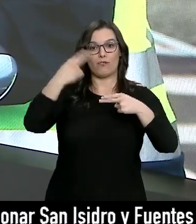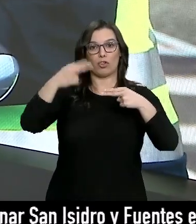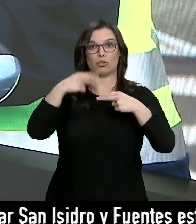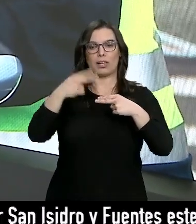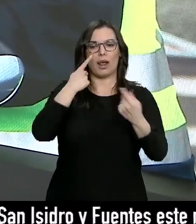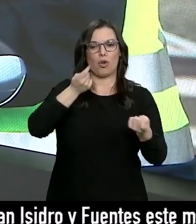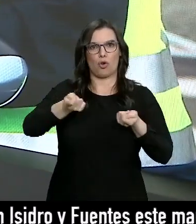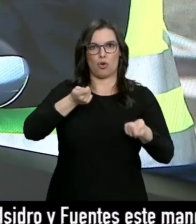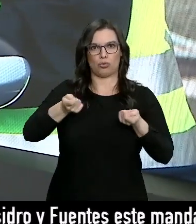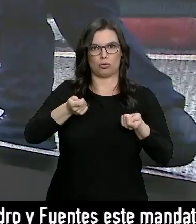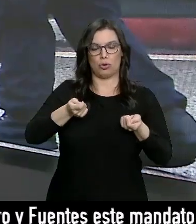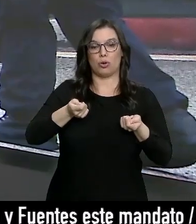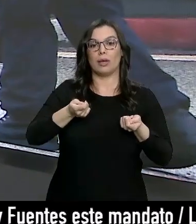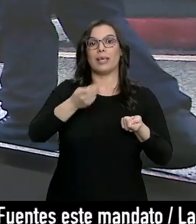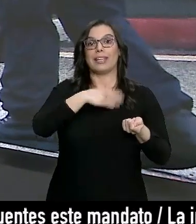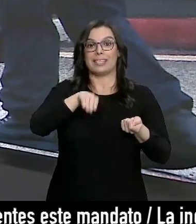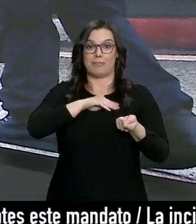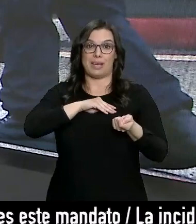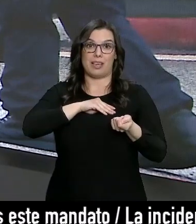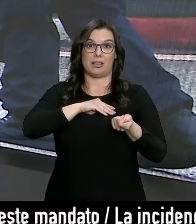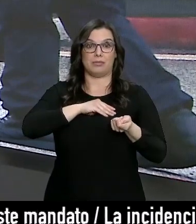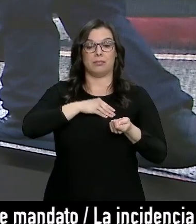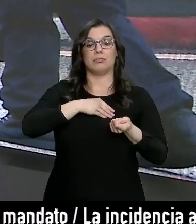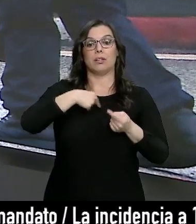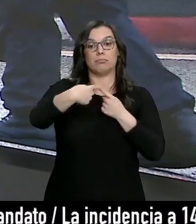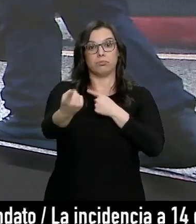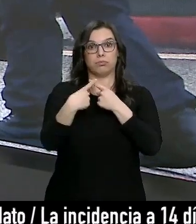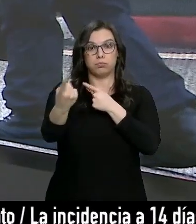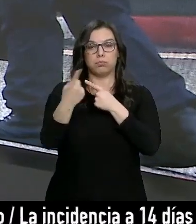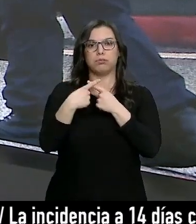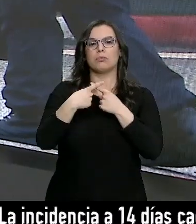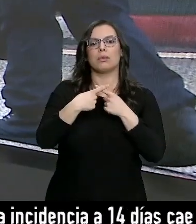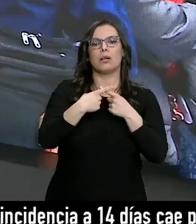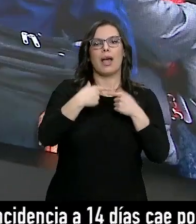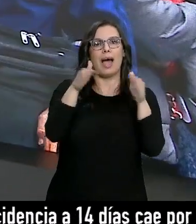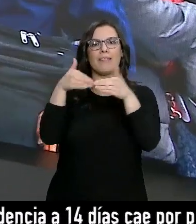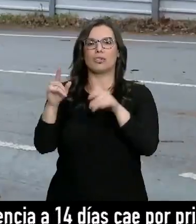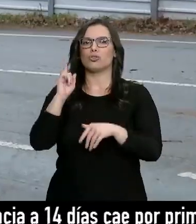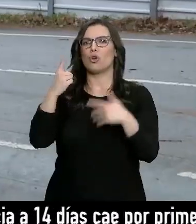abiertos ocho pasos con España, entre ellos algunos de Castilla y Leo.